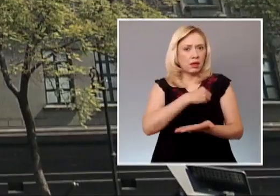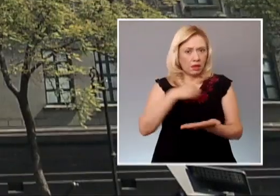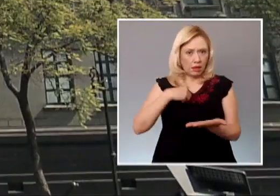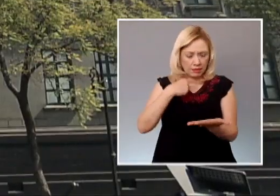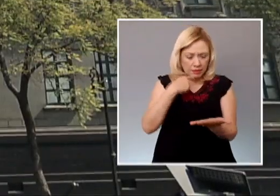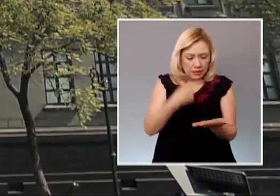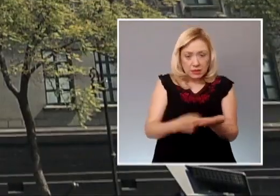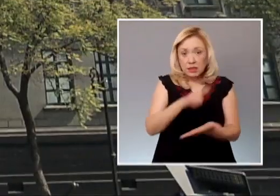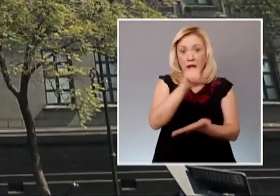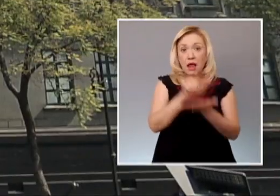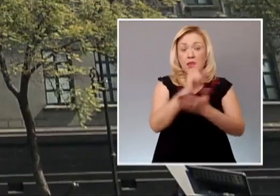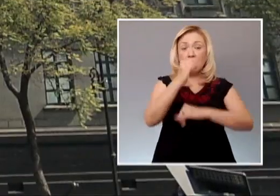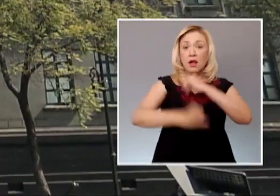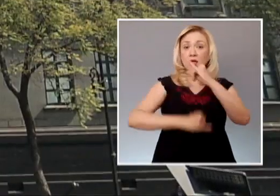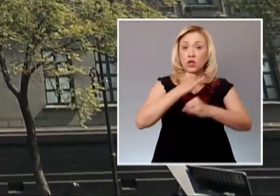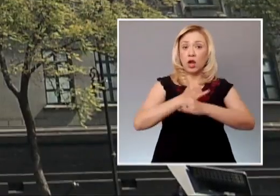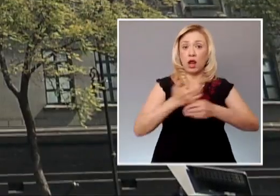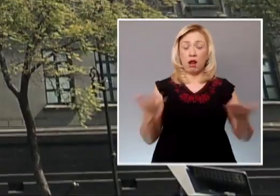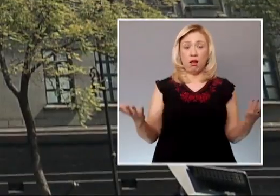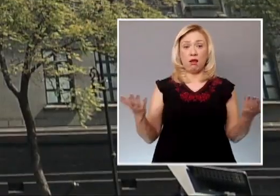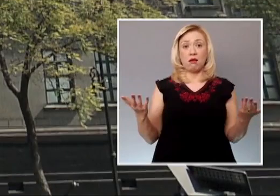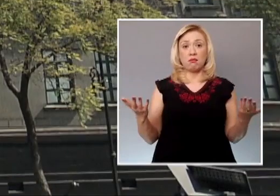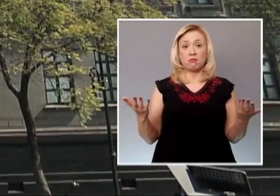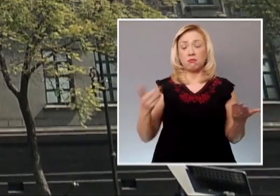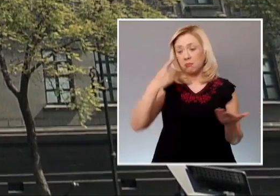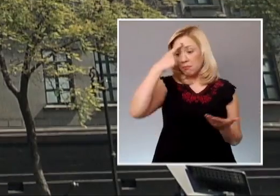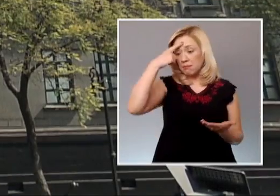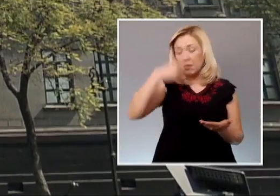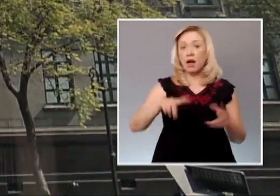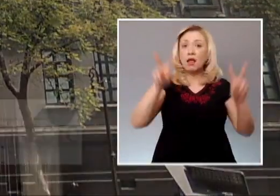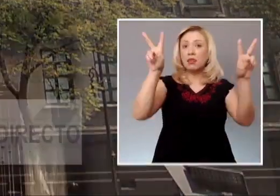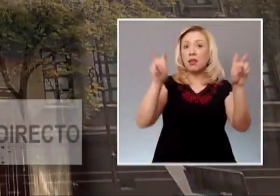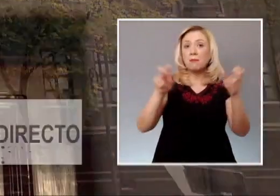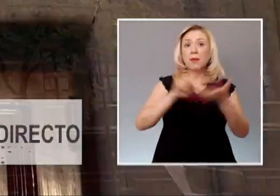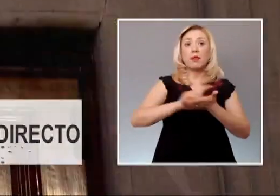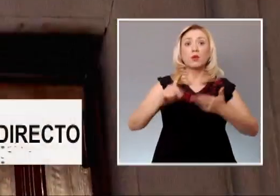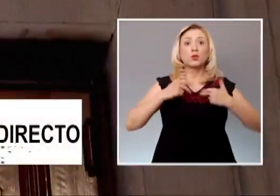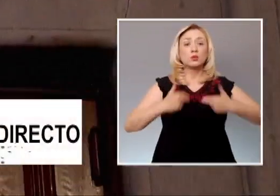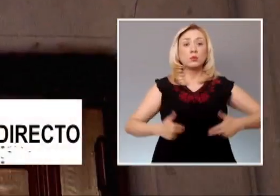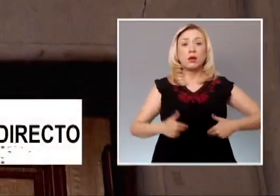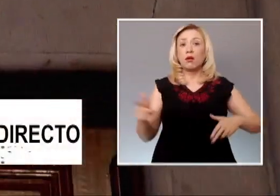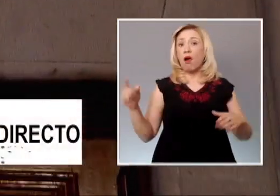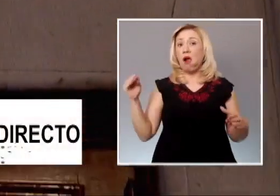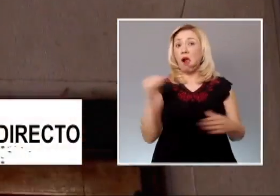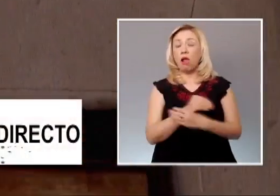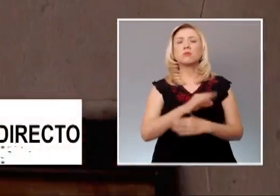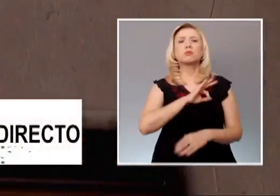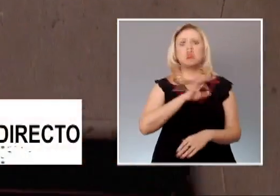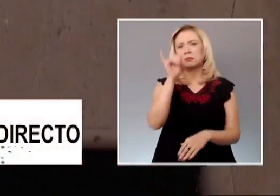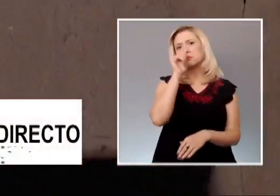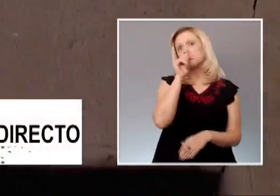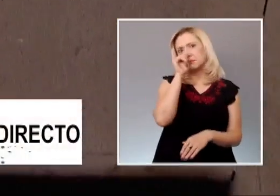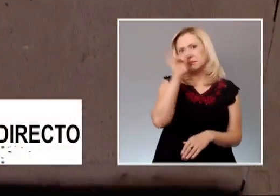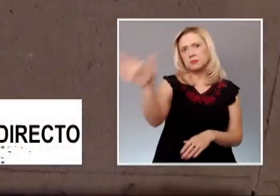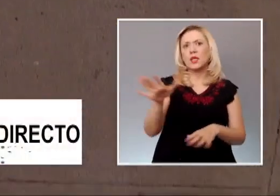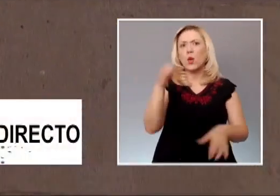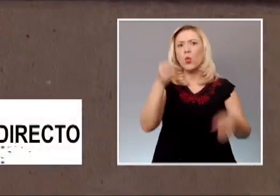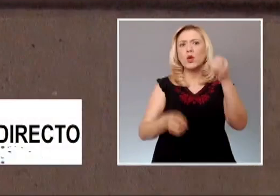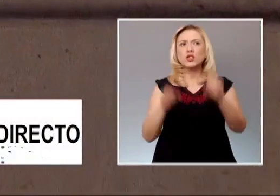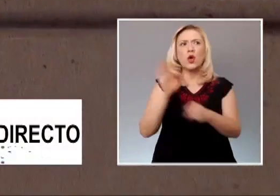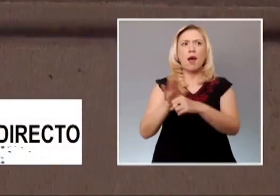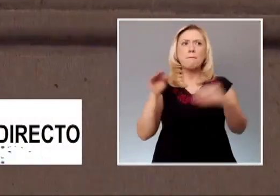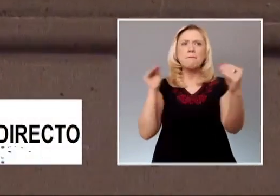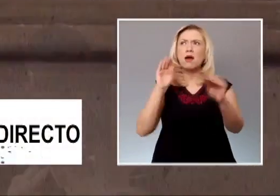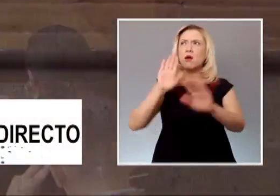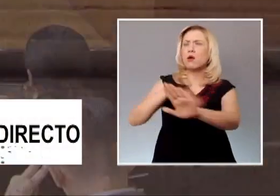o internacional en materia de derechos humanos se puede reclamar mediante el juicio de amparo indirecto. Lo